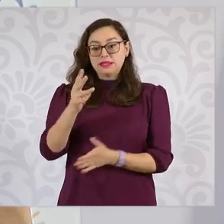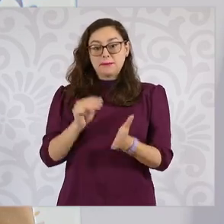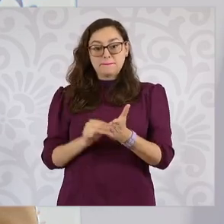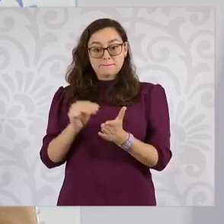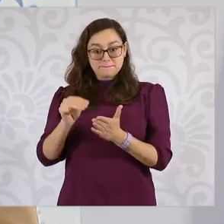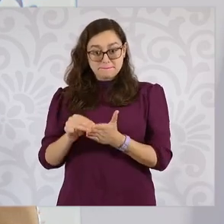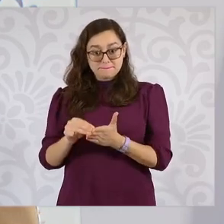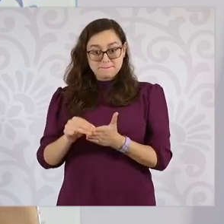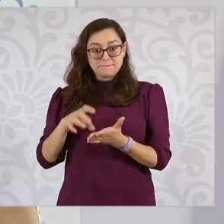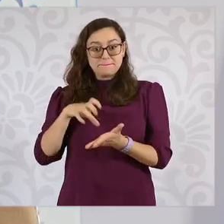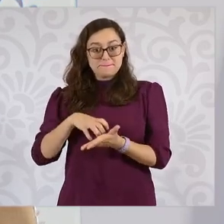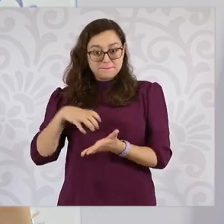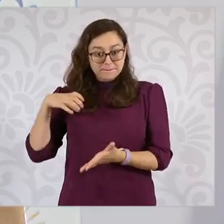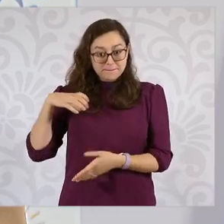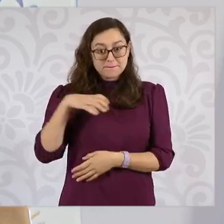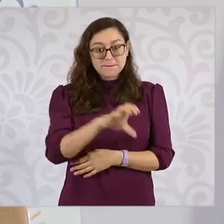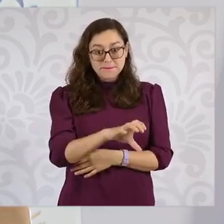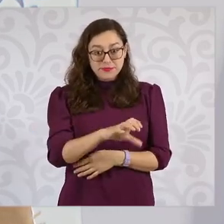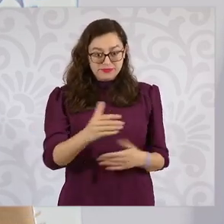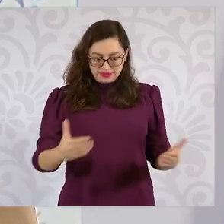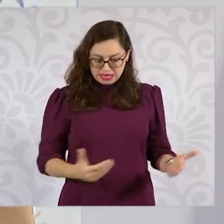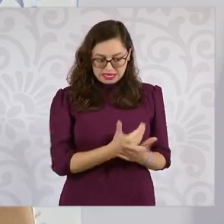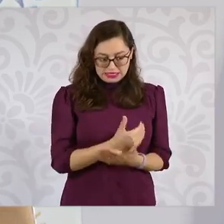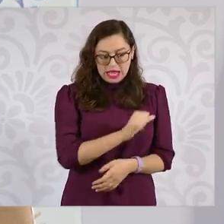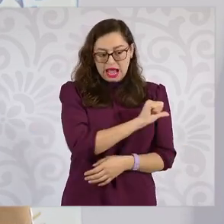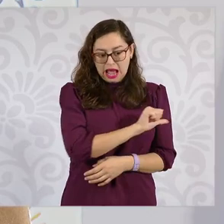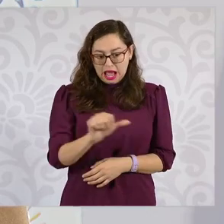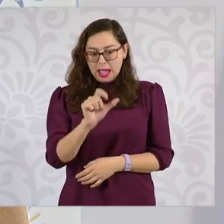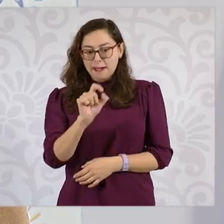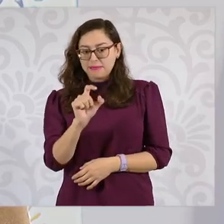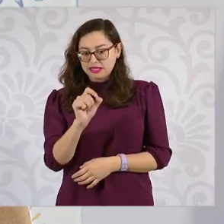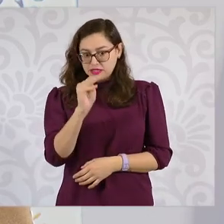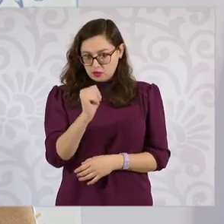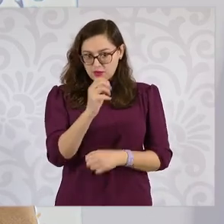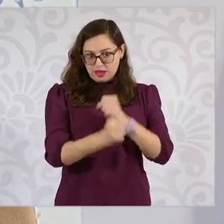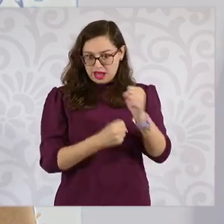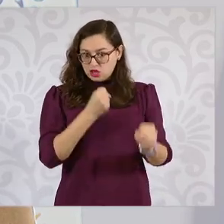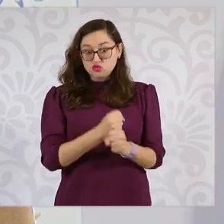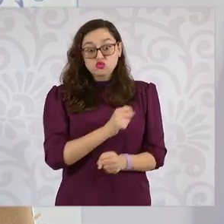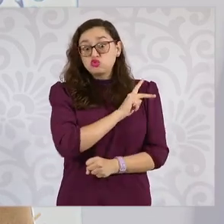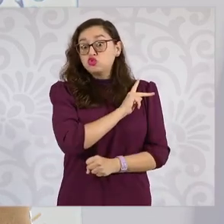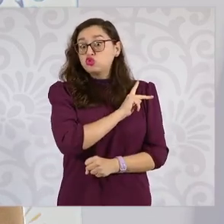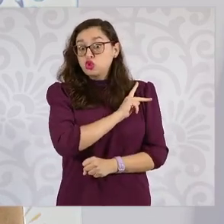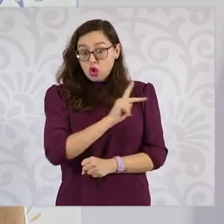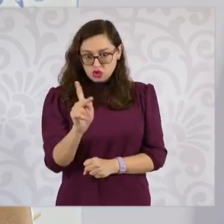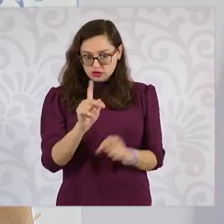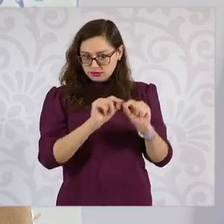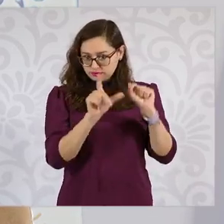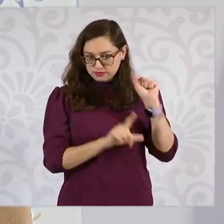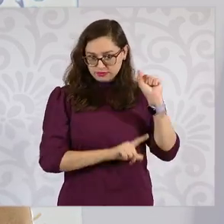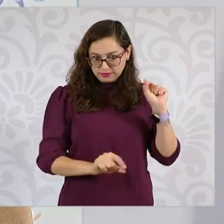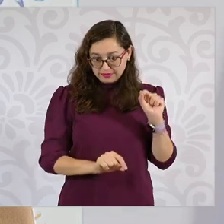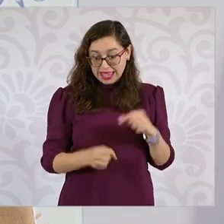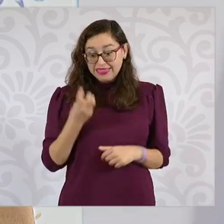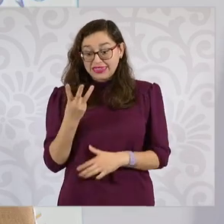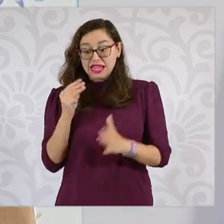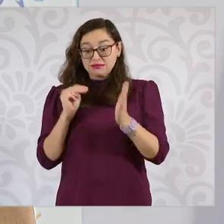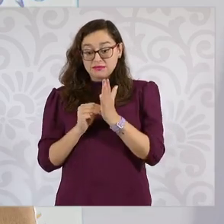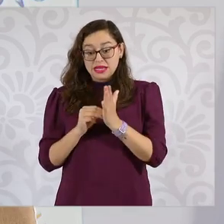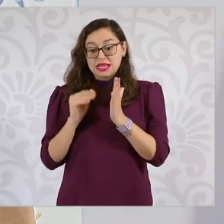millones son para la pensión universal para los menores de 30 años y 3 mil 500 millones